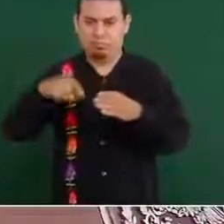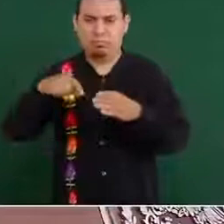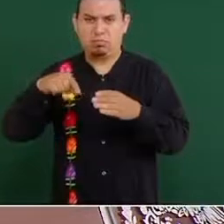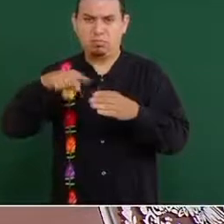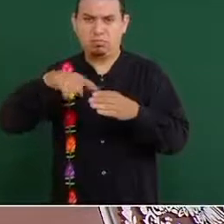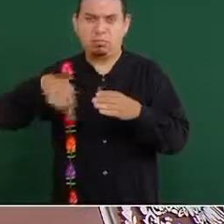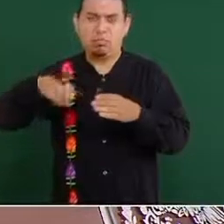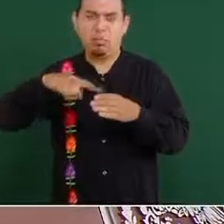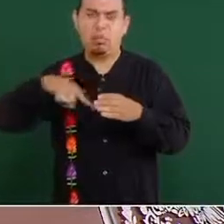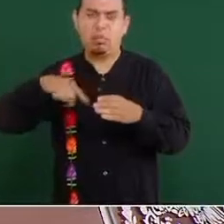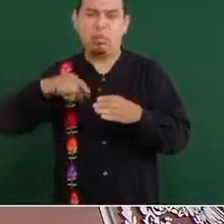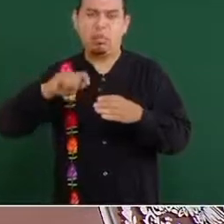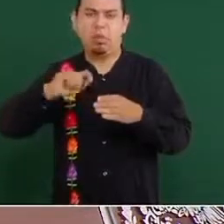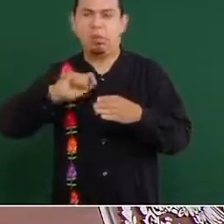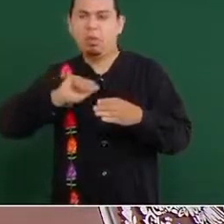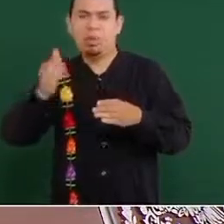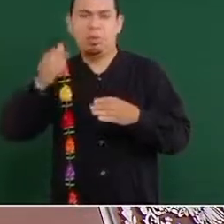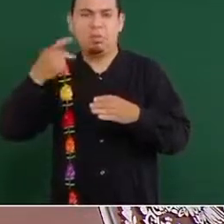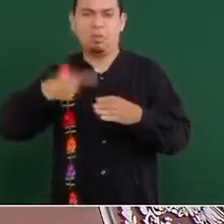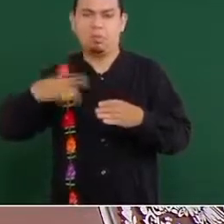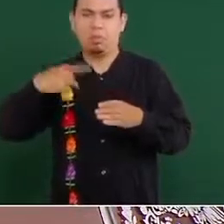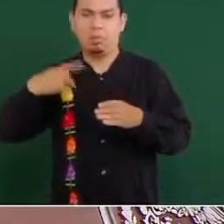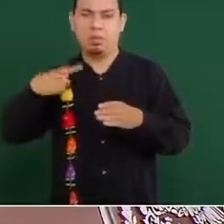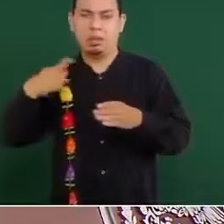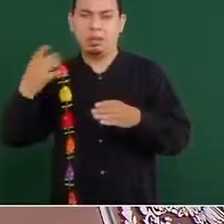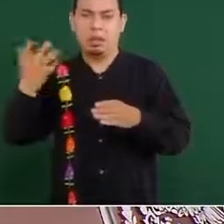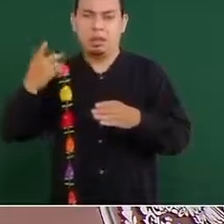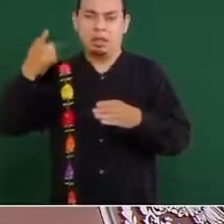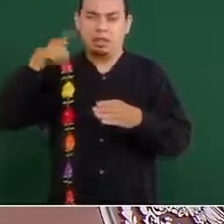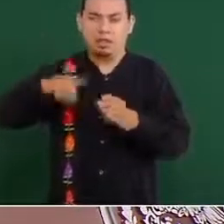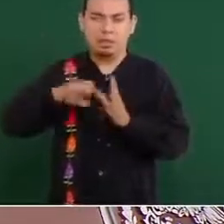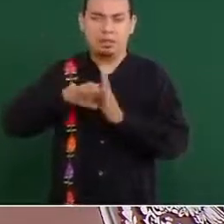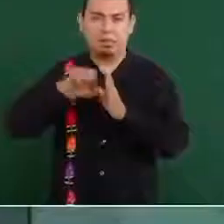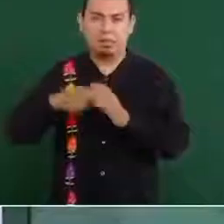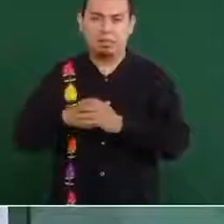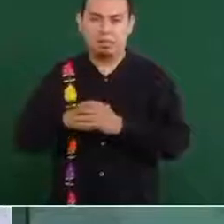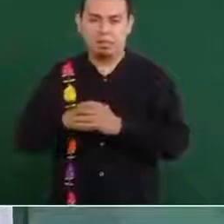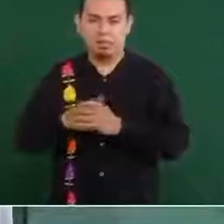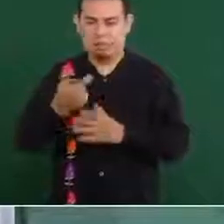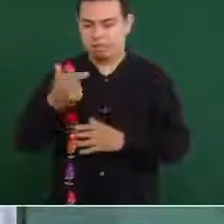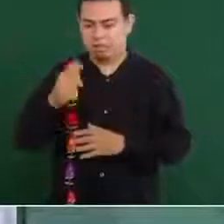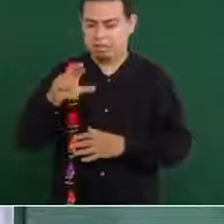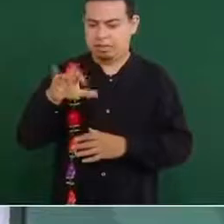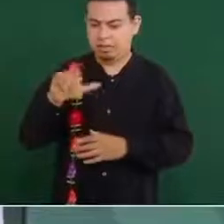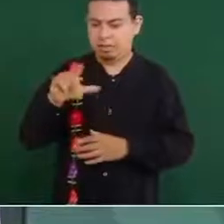como García Luna.